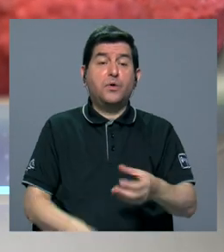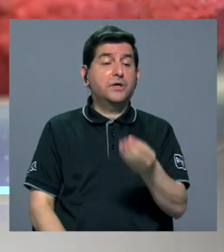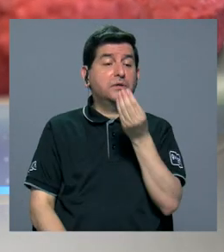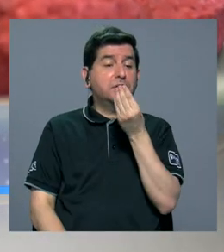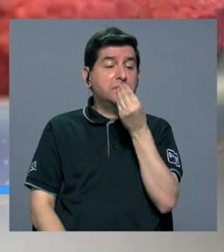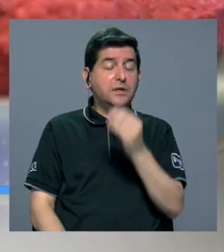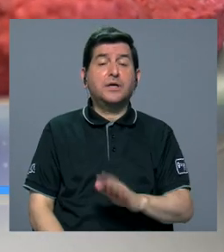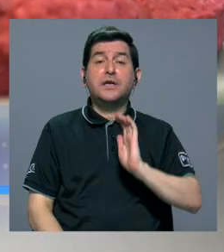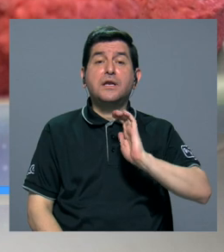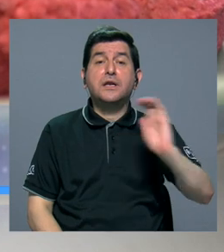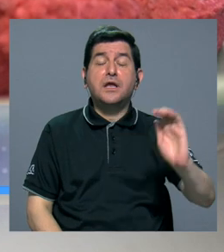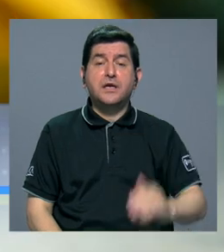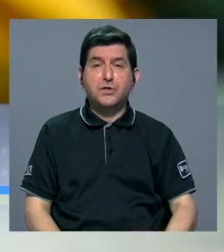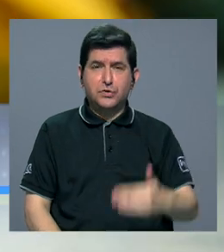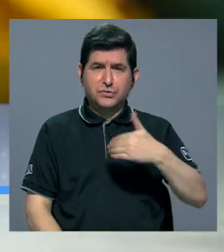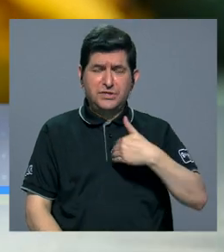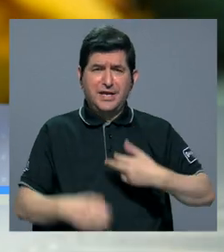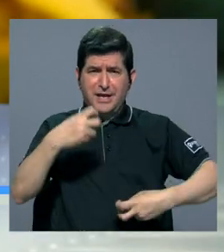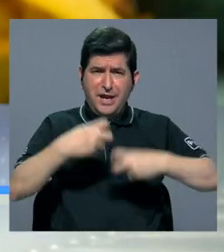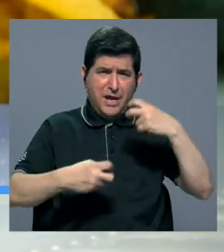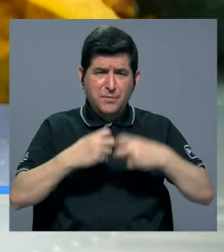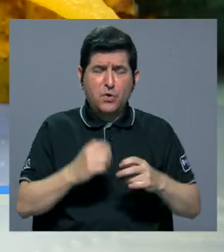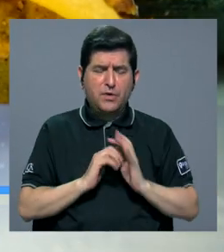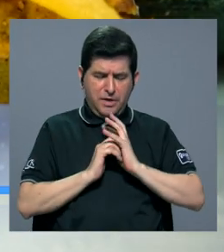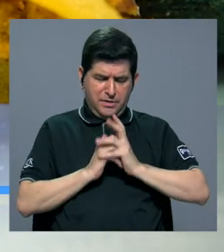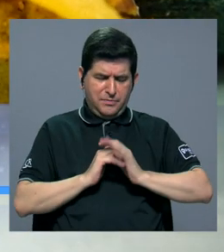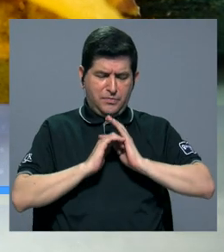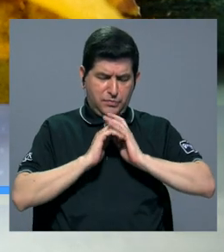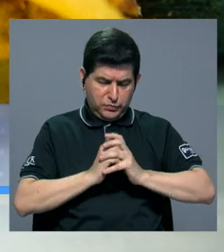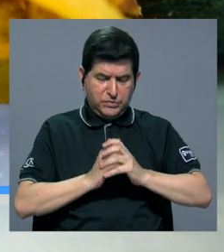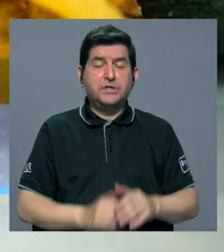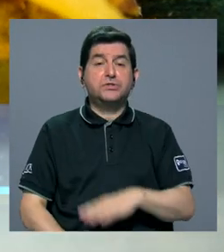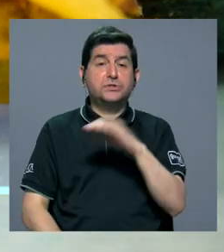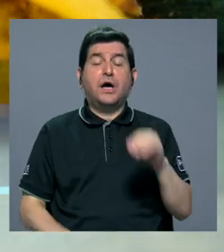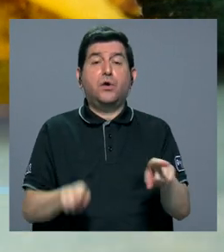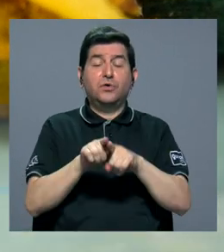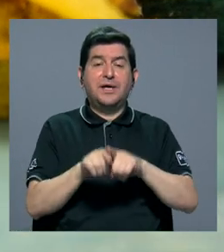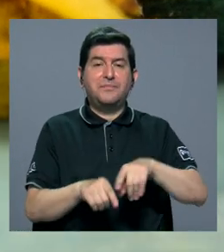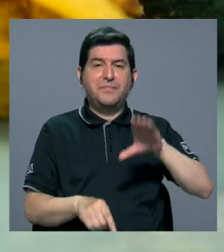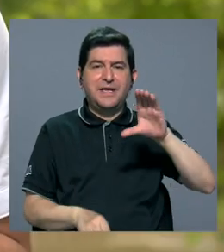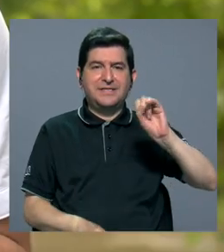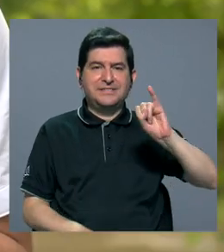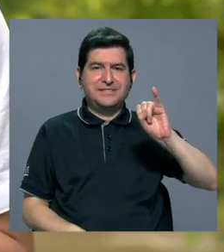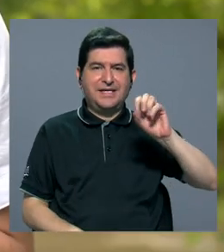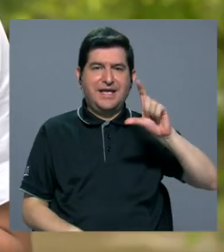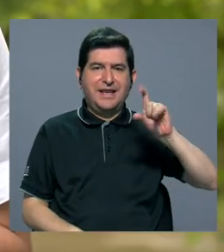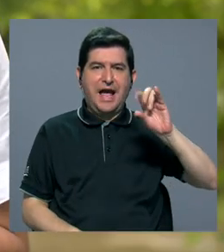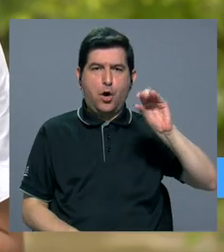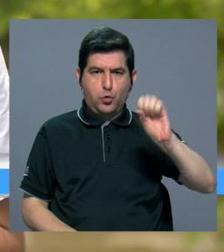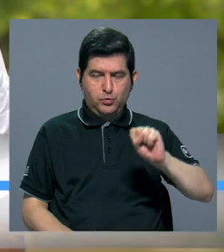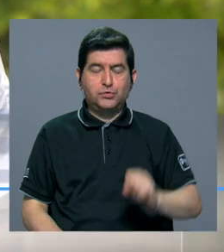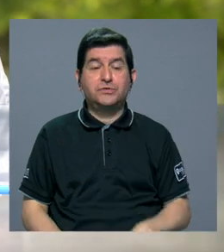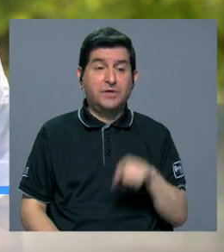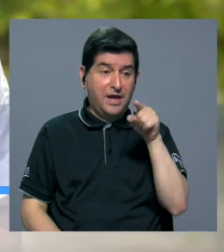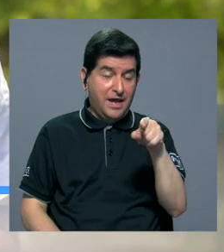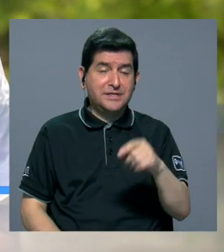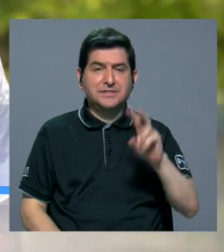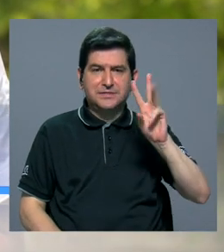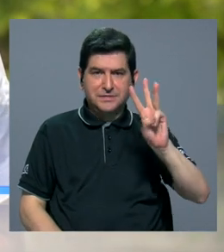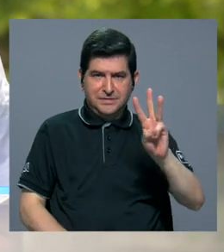consumidos por niños que padecen trastorno del espectro autista o celiaquía. Además, este Waffles tiene el